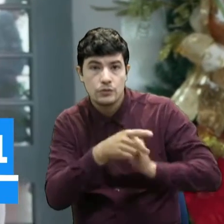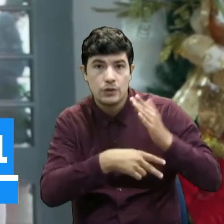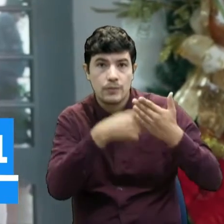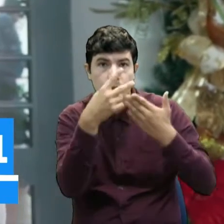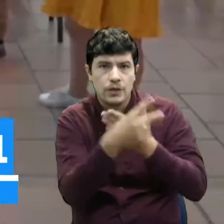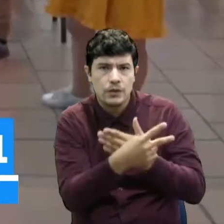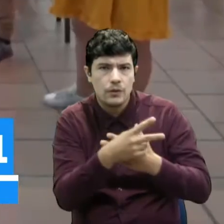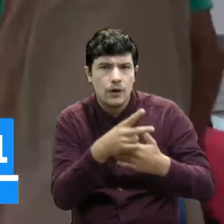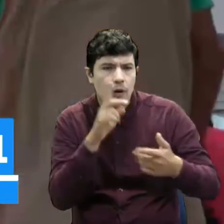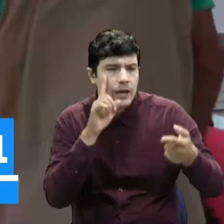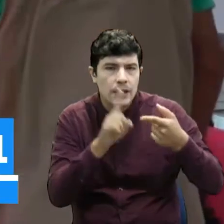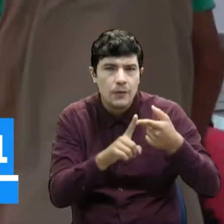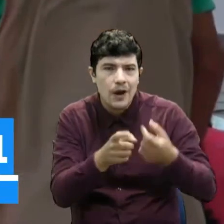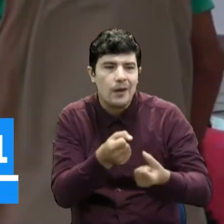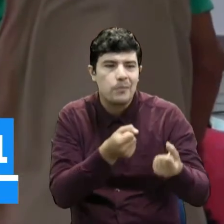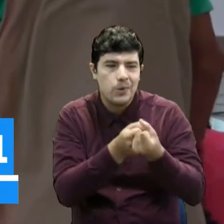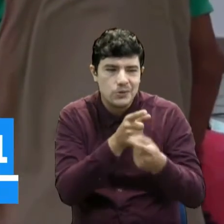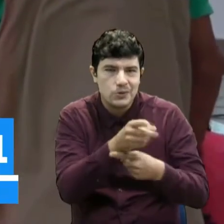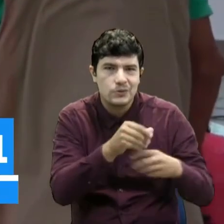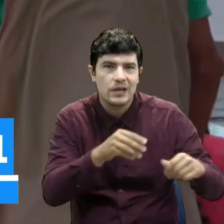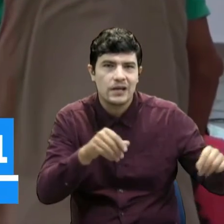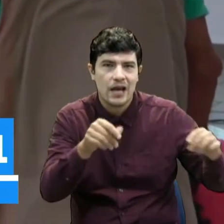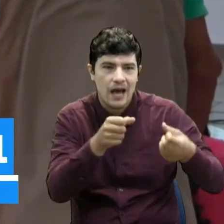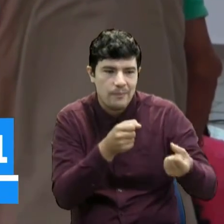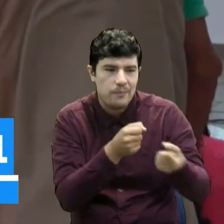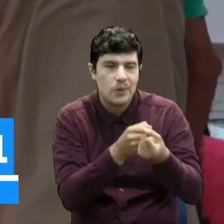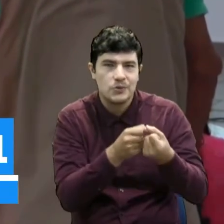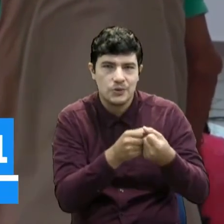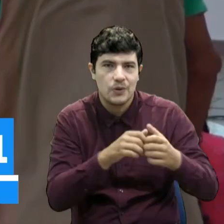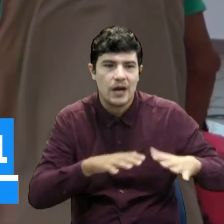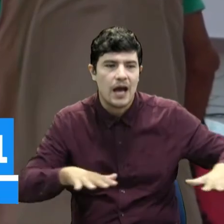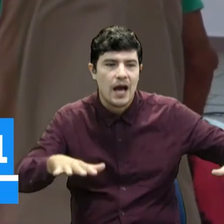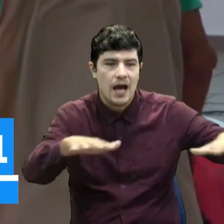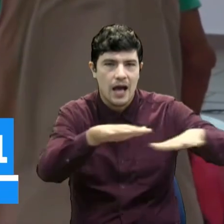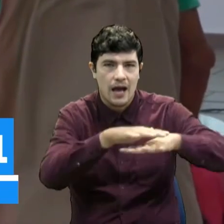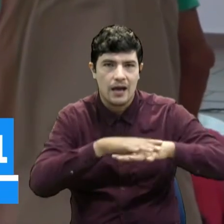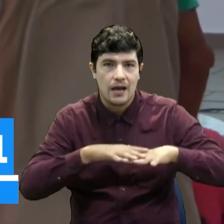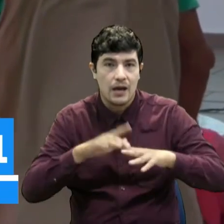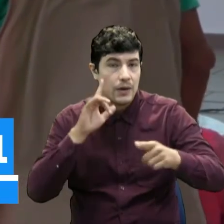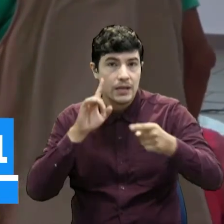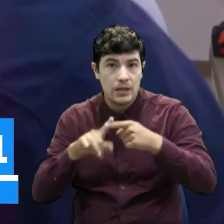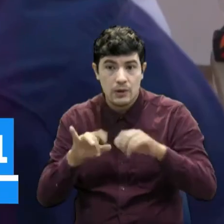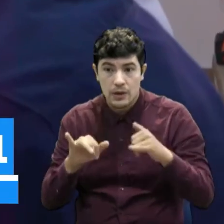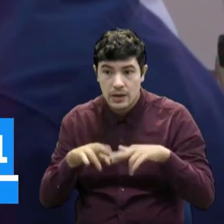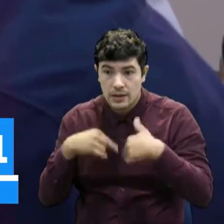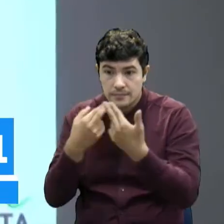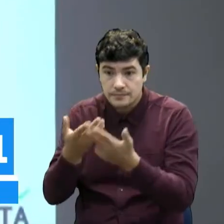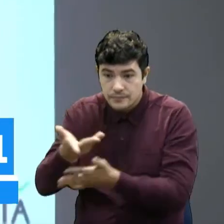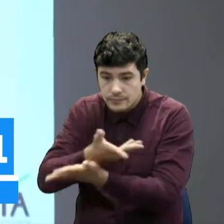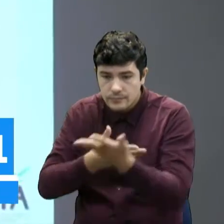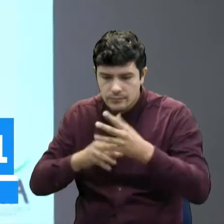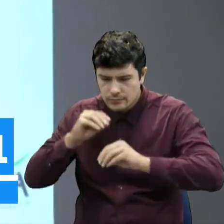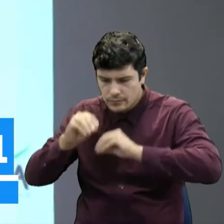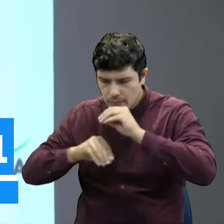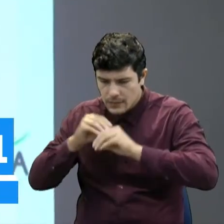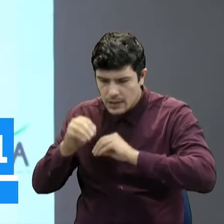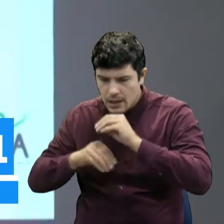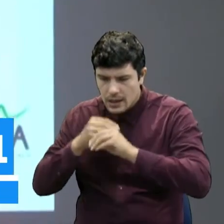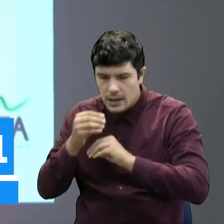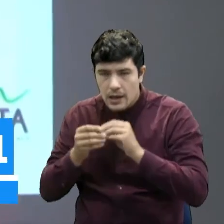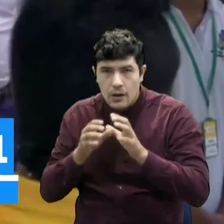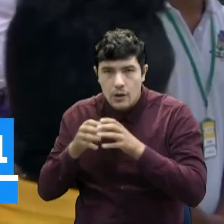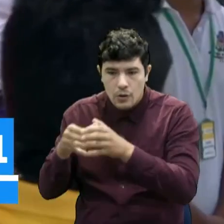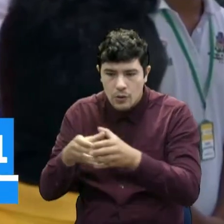en el territorio, está basado en la tierra. A través de estos espacios se busca organizar una estructura social que ayude a crear ideas